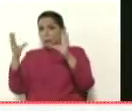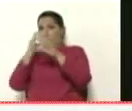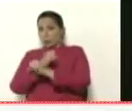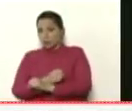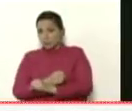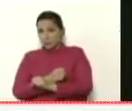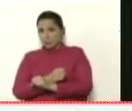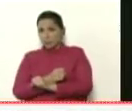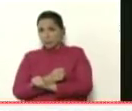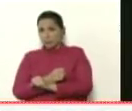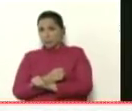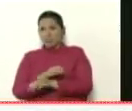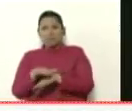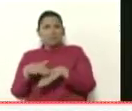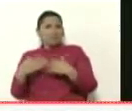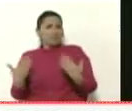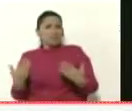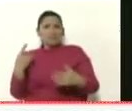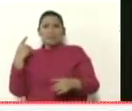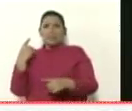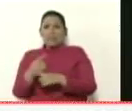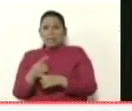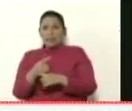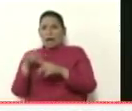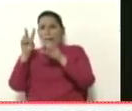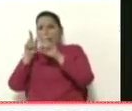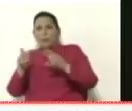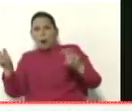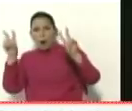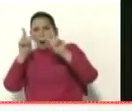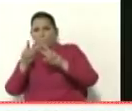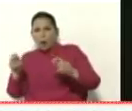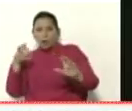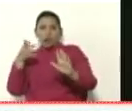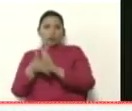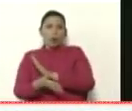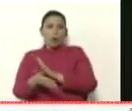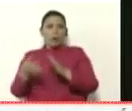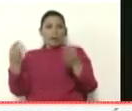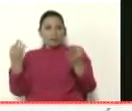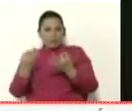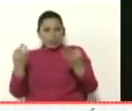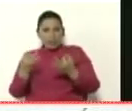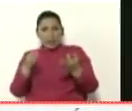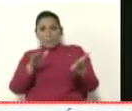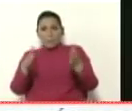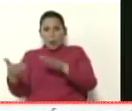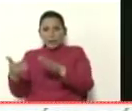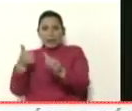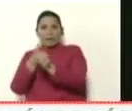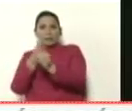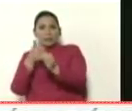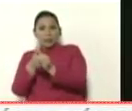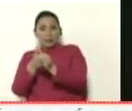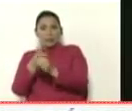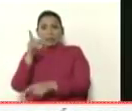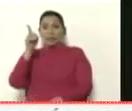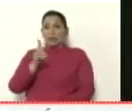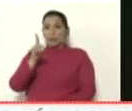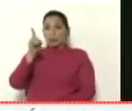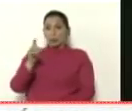qué cosa se ha derivado de la investigación sobre la verdadera causa de la muerte del asistente del diputado